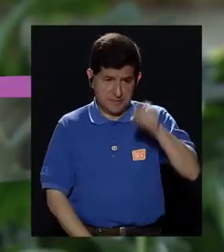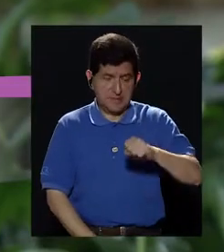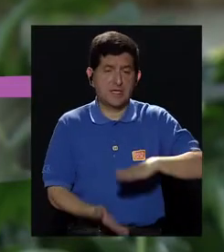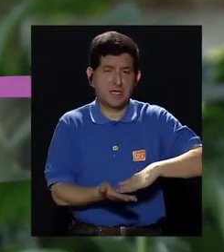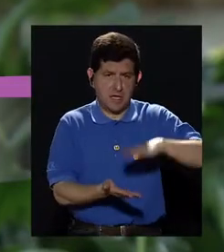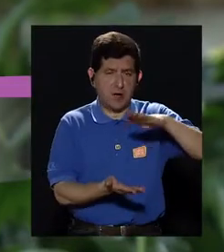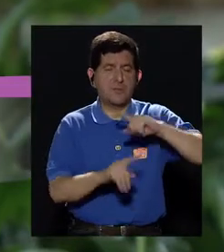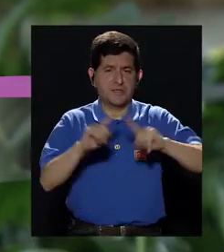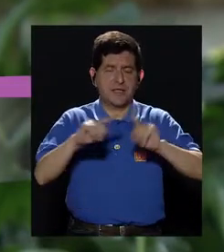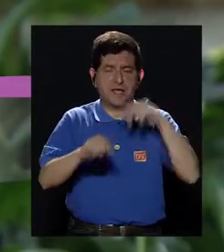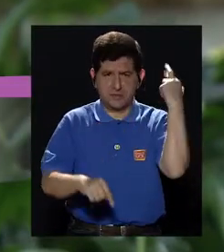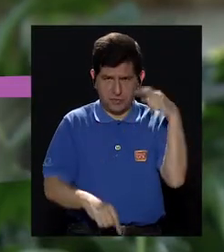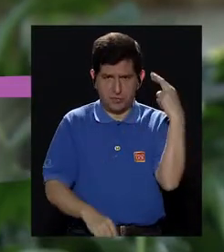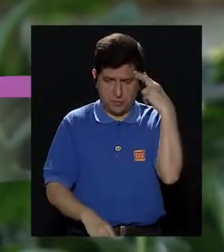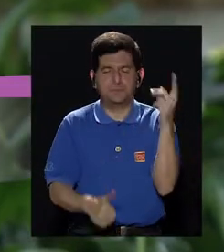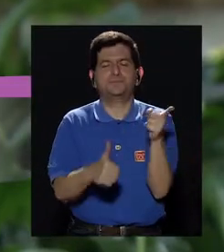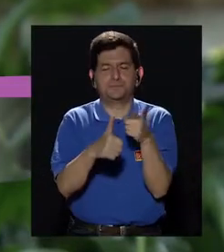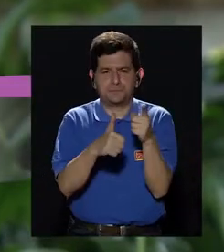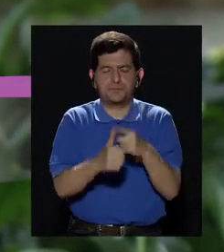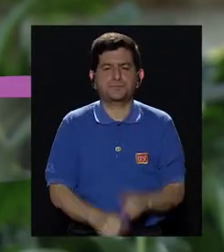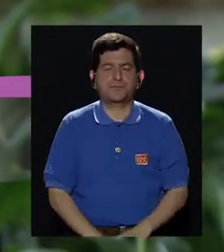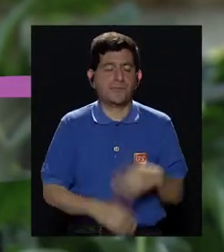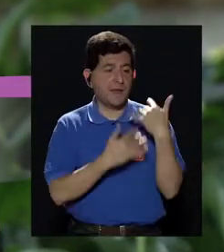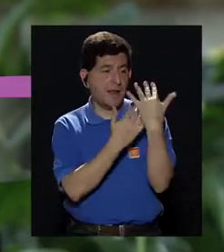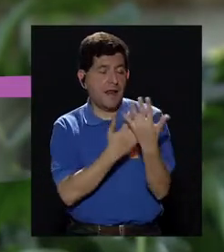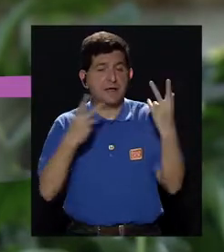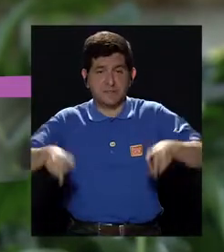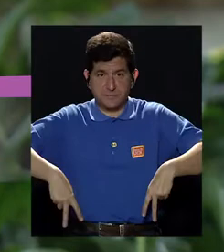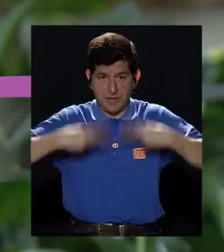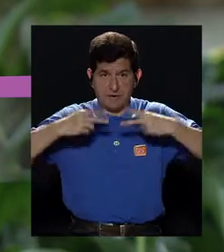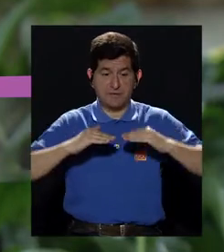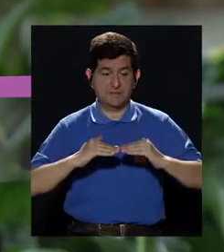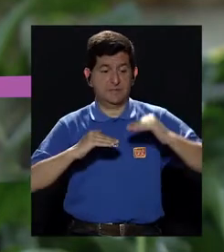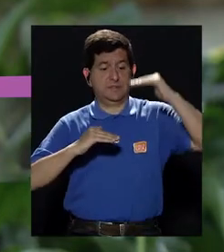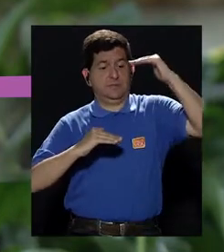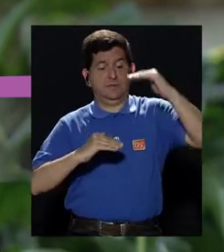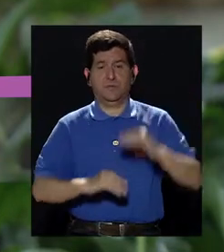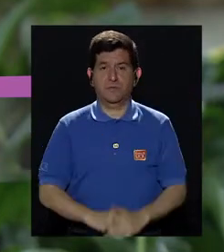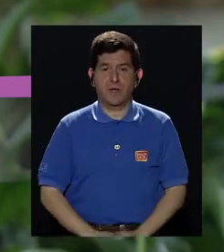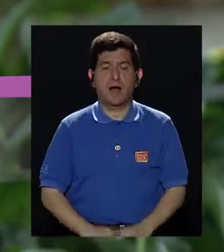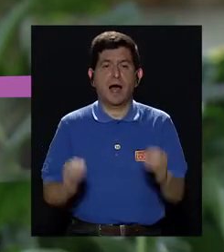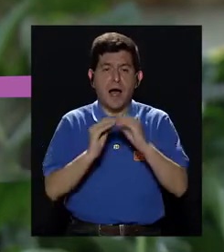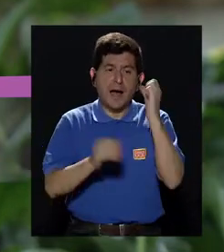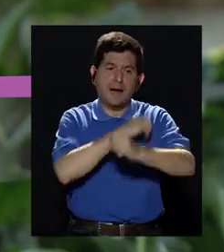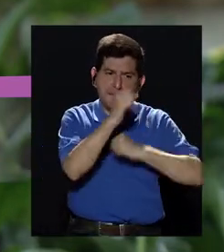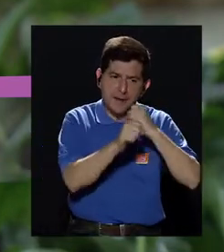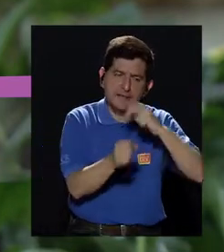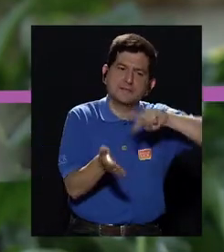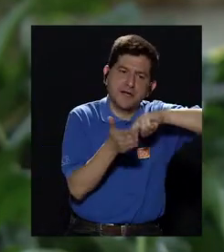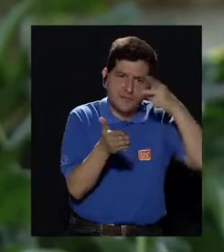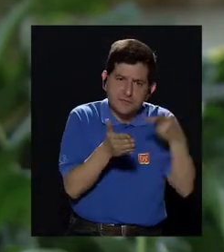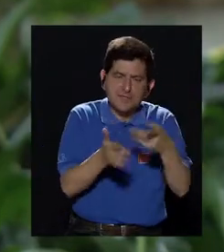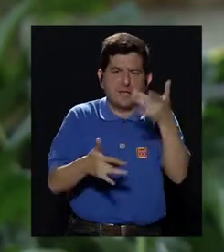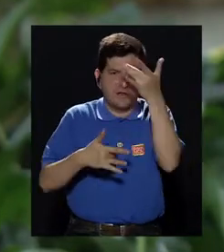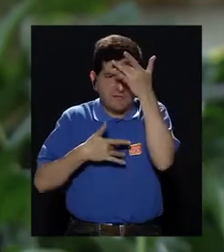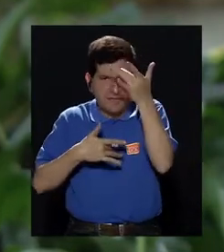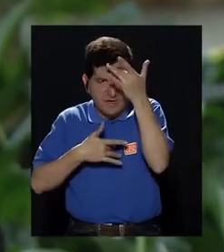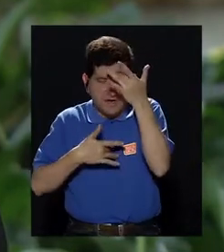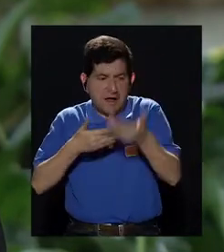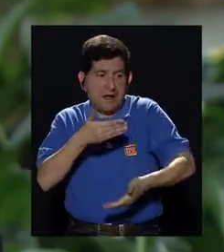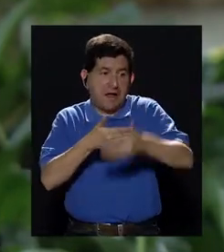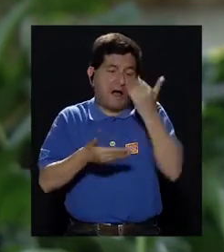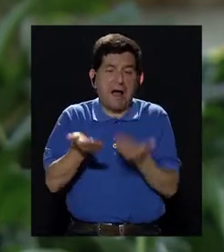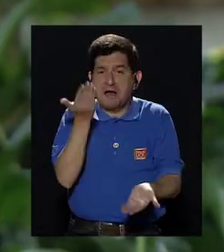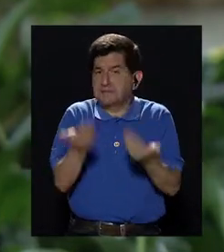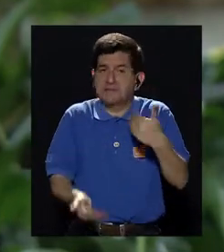ha venido aumentando por varias razones, primero obviamente porque la expectativa de vida es mayor, entonces al vivir más años vamos a presentar enfermedades que tal